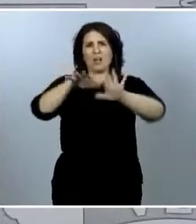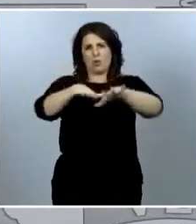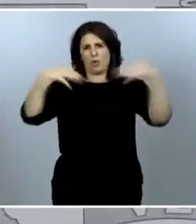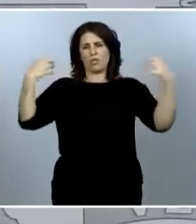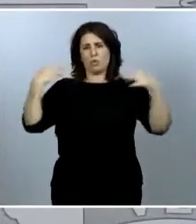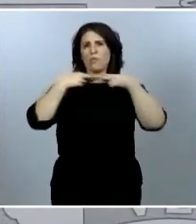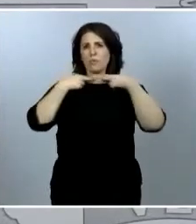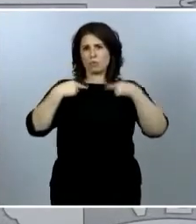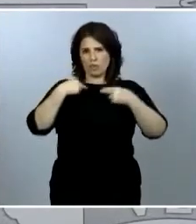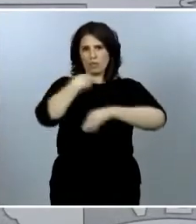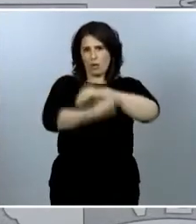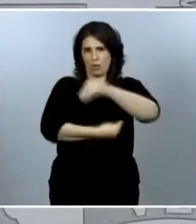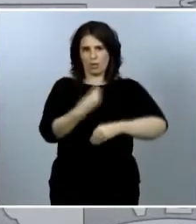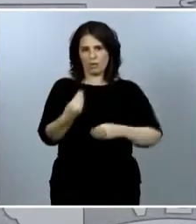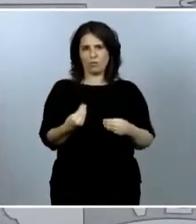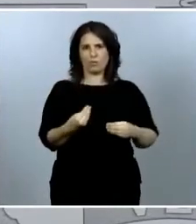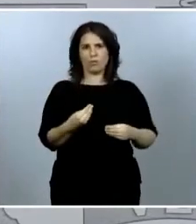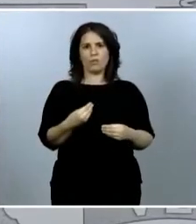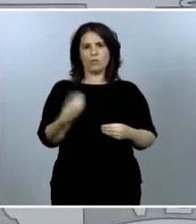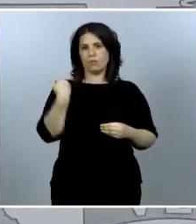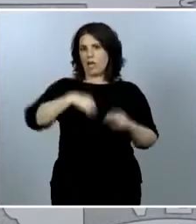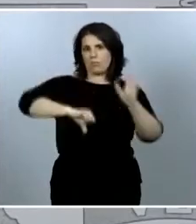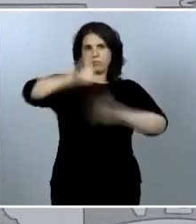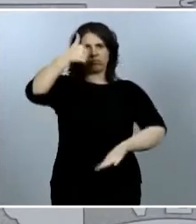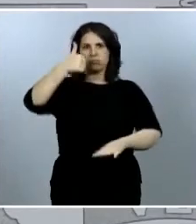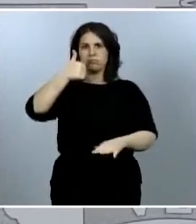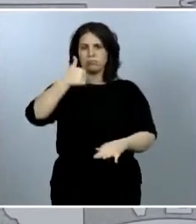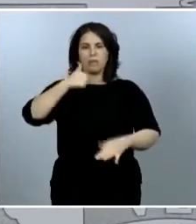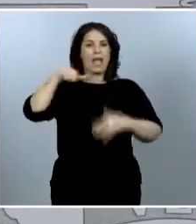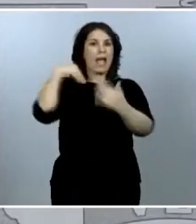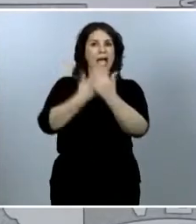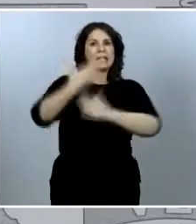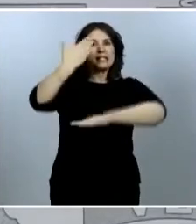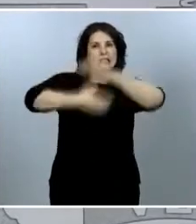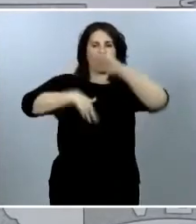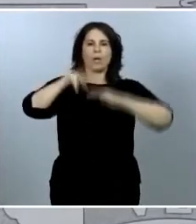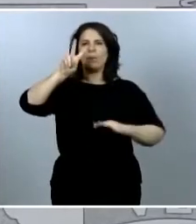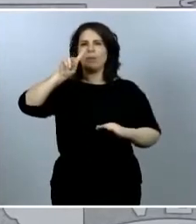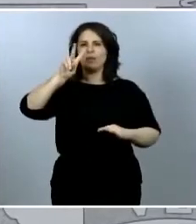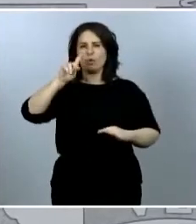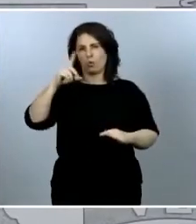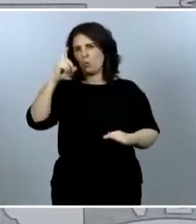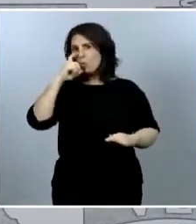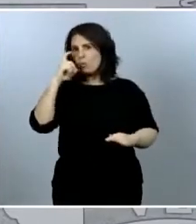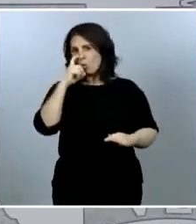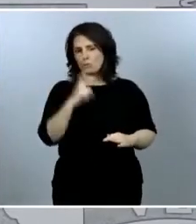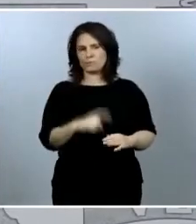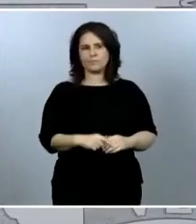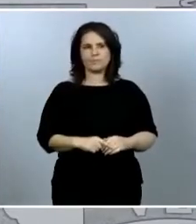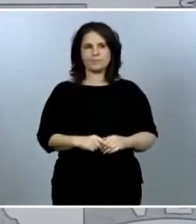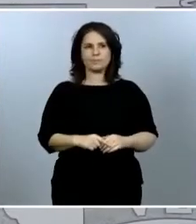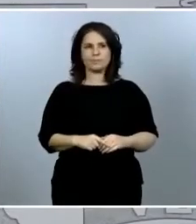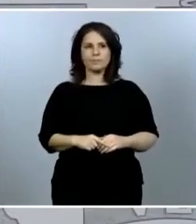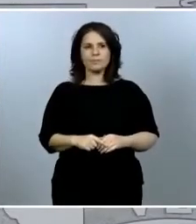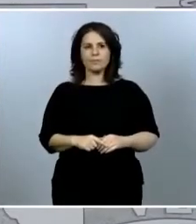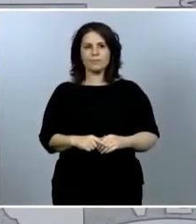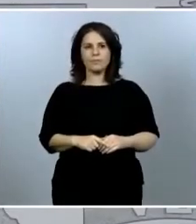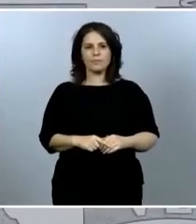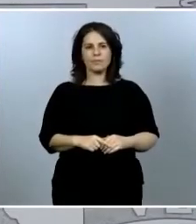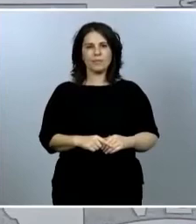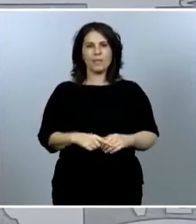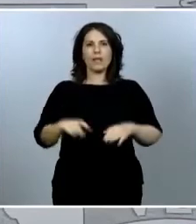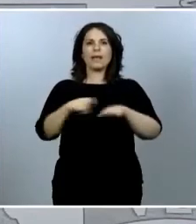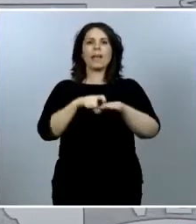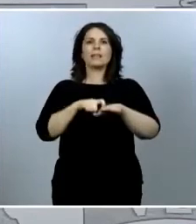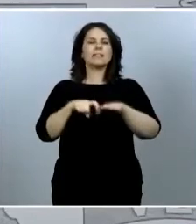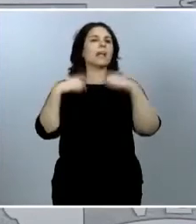sexta y última prórroga hasta el 21 de junio. Su característica fundamental es que aquellas comunidades autónomas que se encuentran